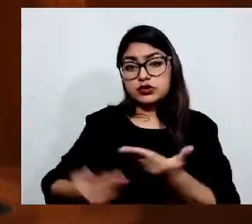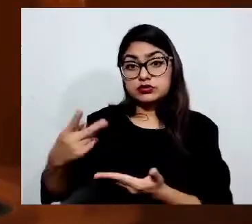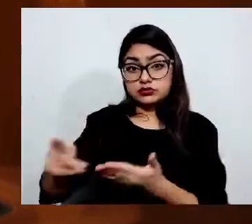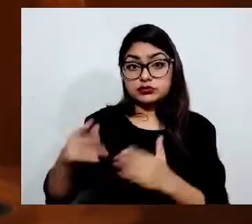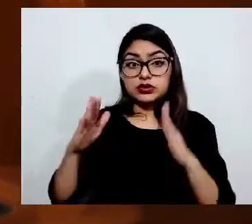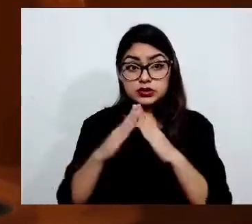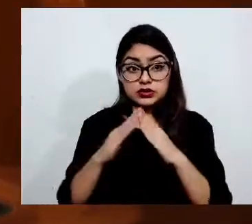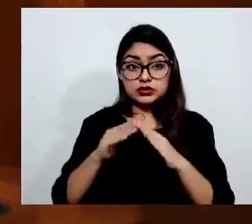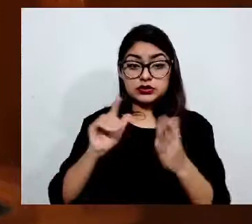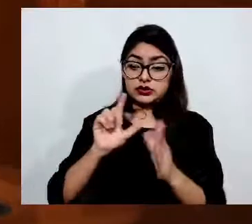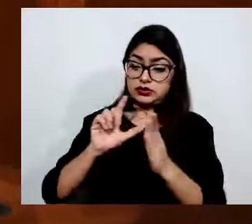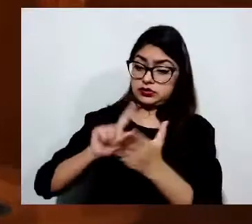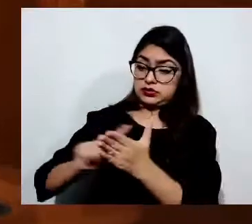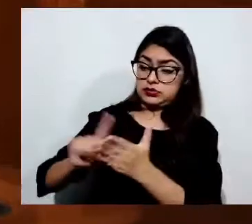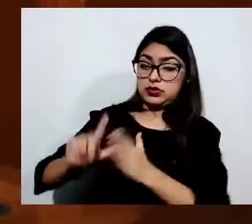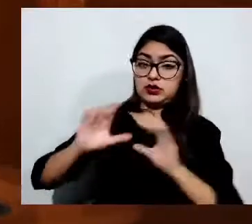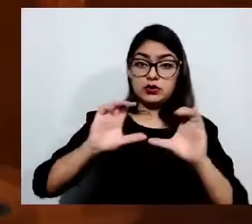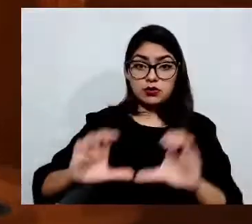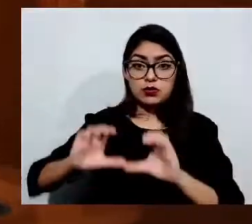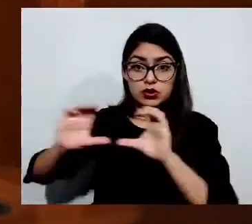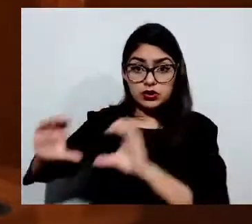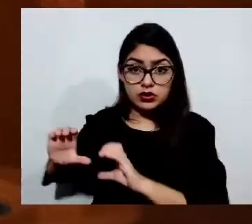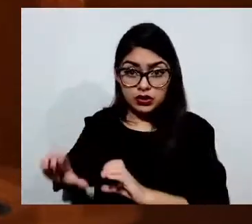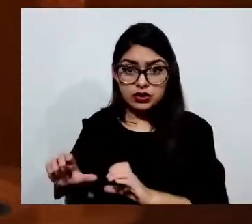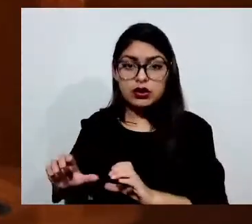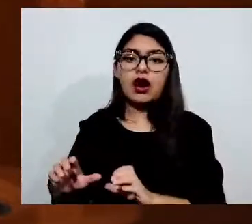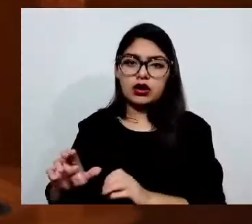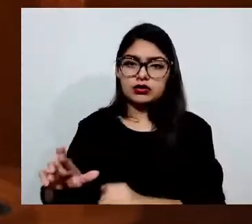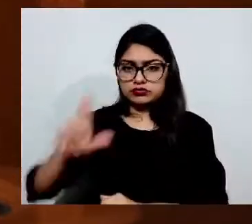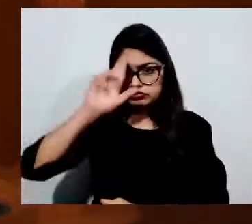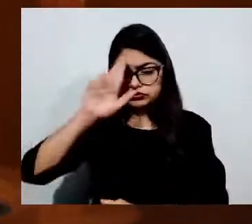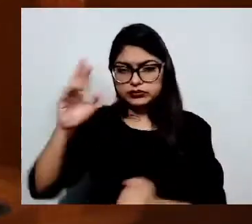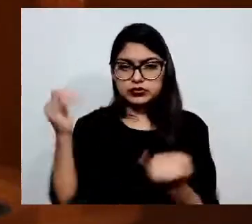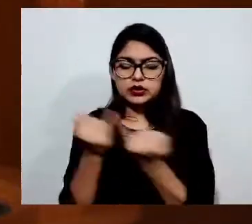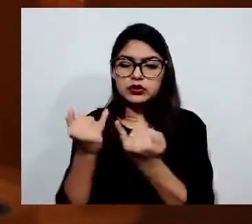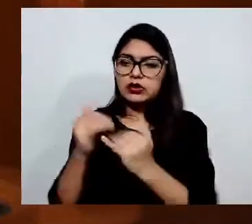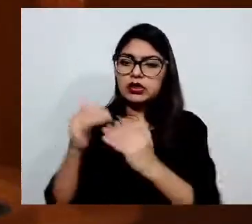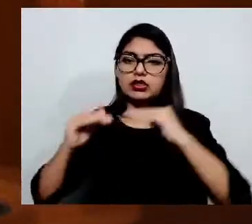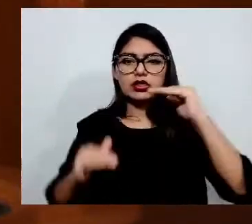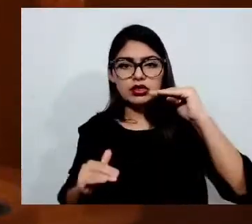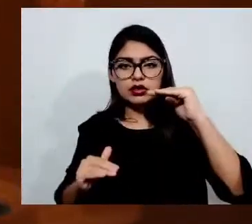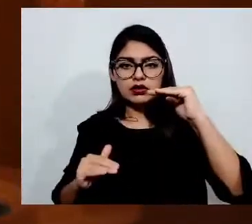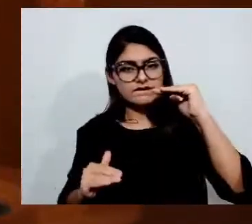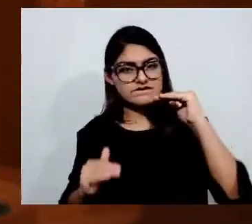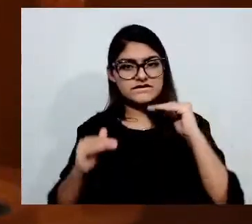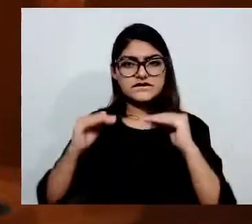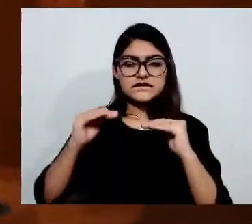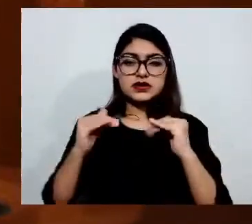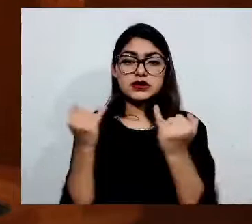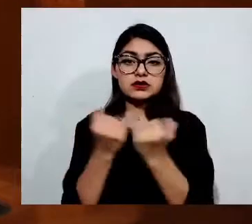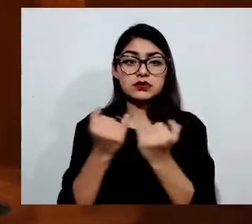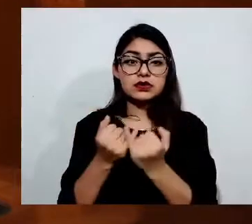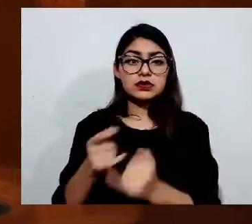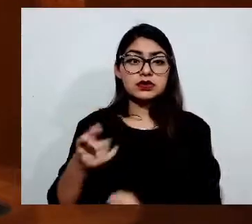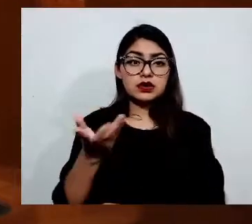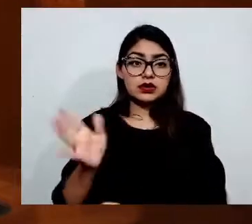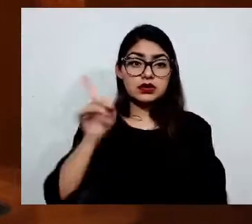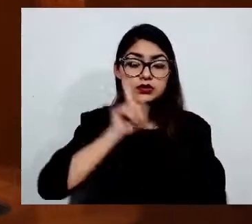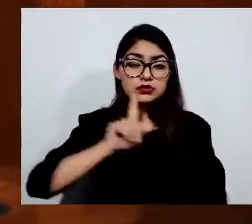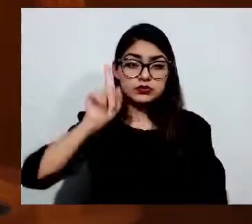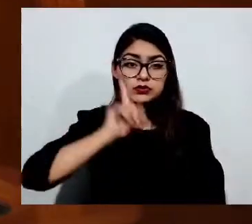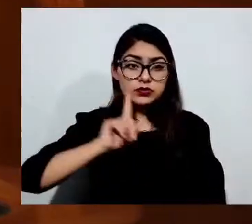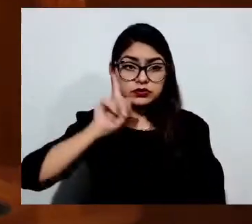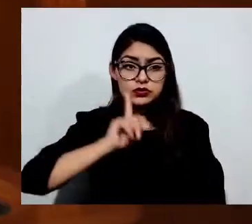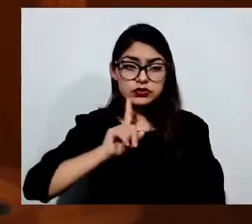brecha laboral y se combate activamente la feminización y la transmisión intergeneracional de la pobreza.